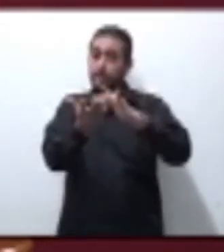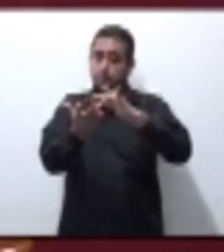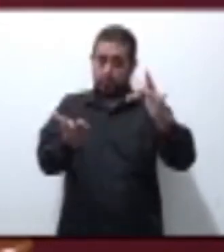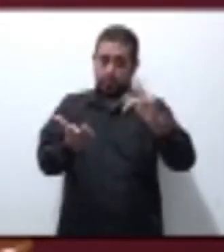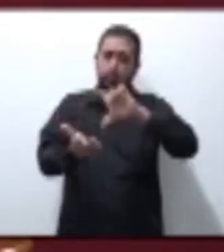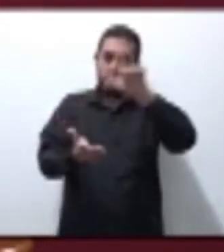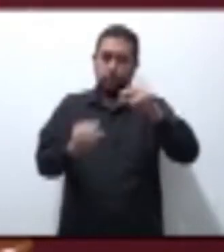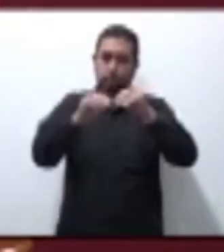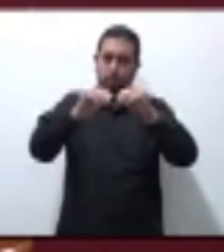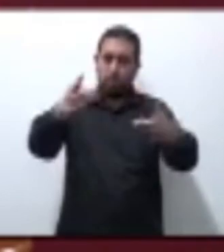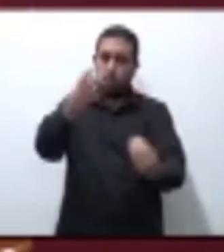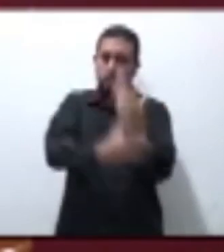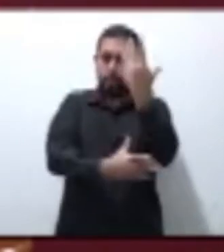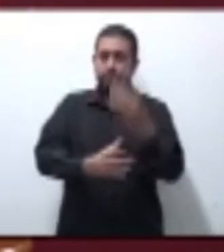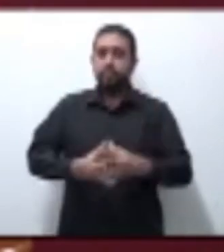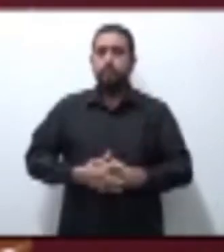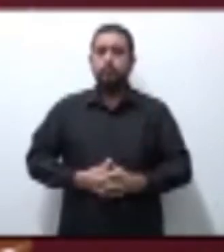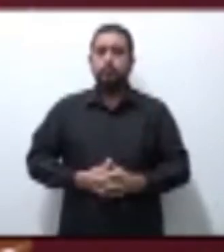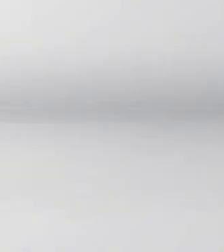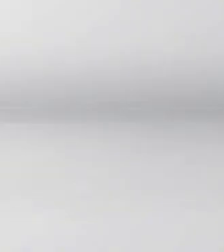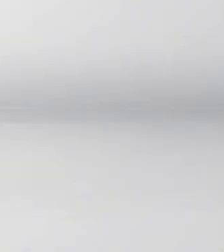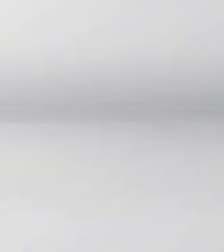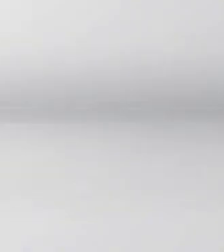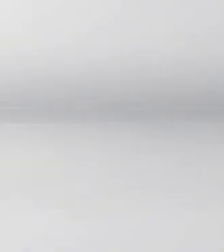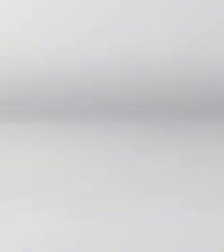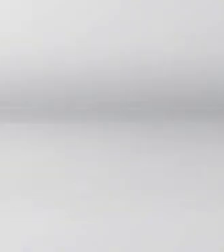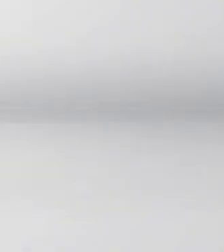informados. Buenas noches.